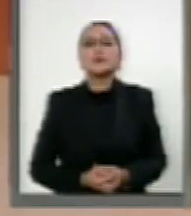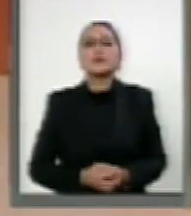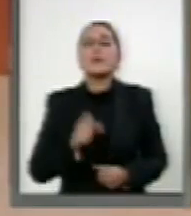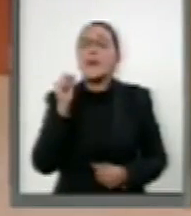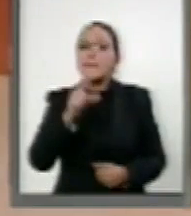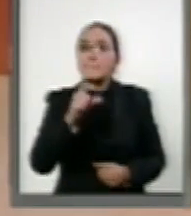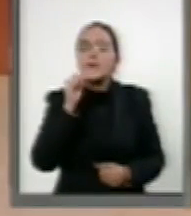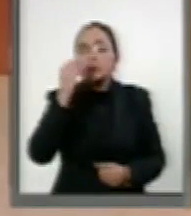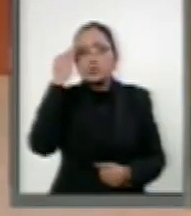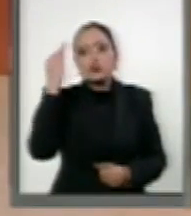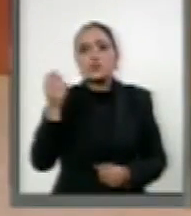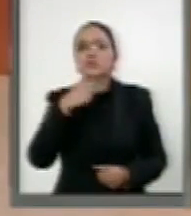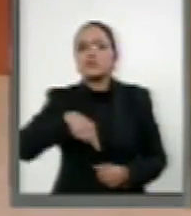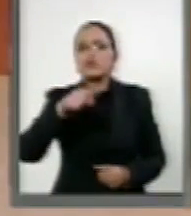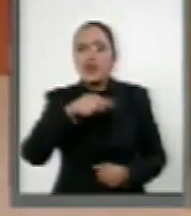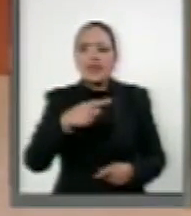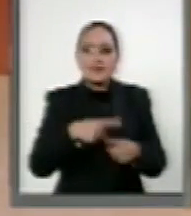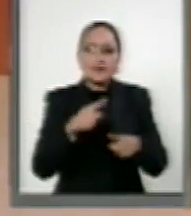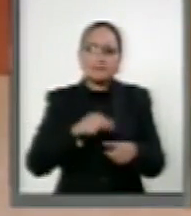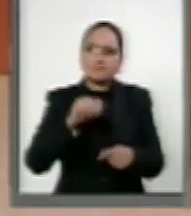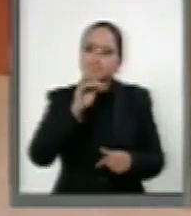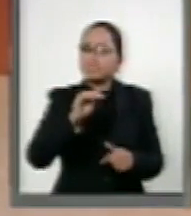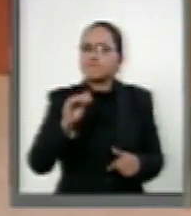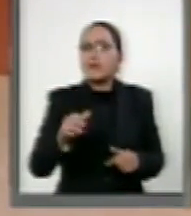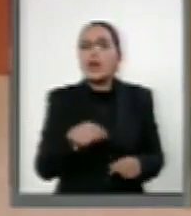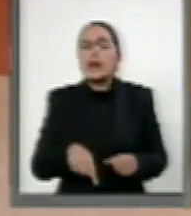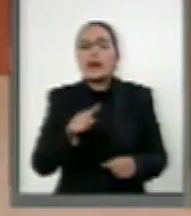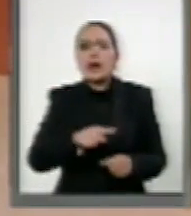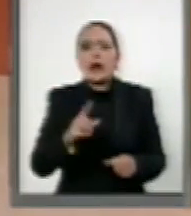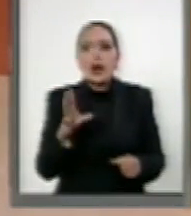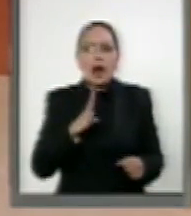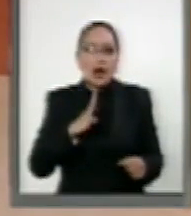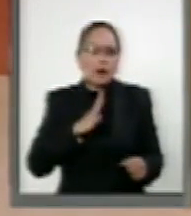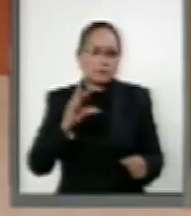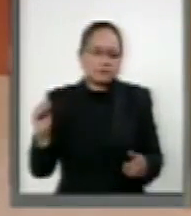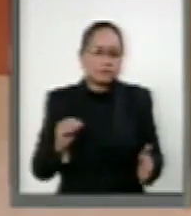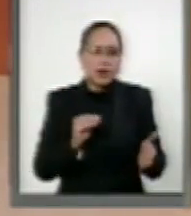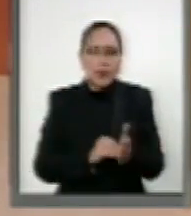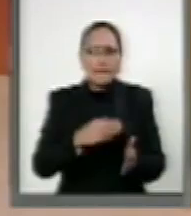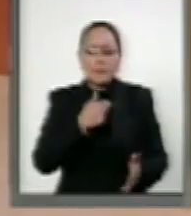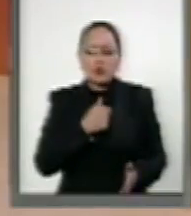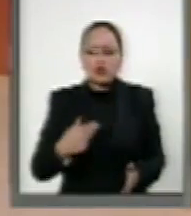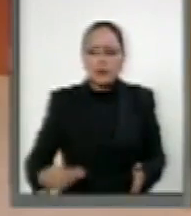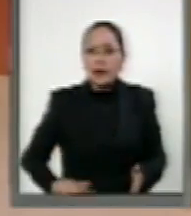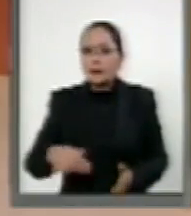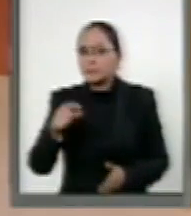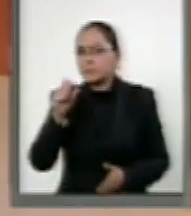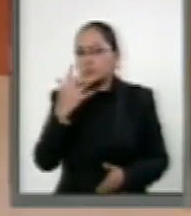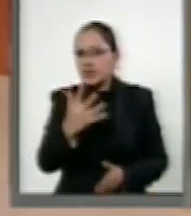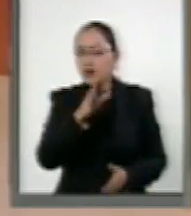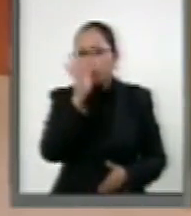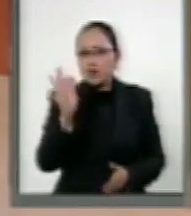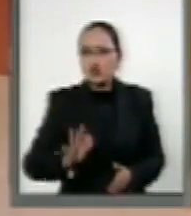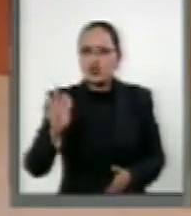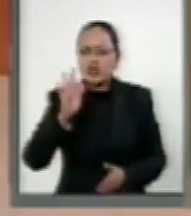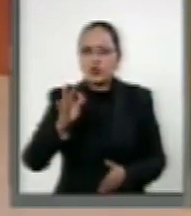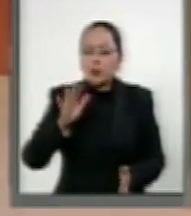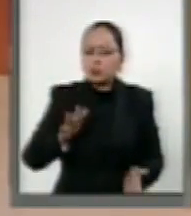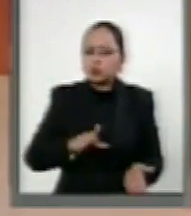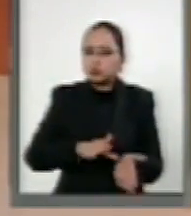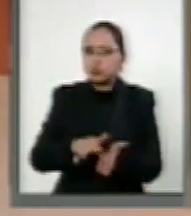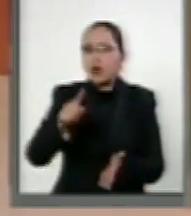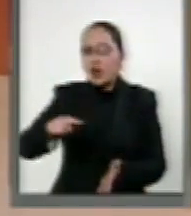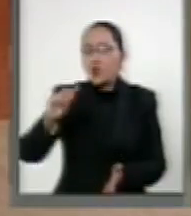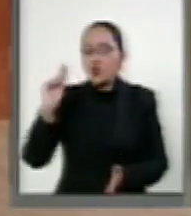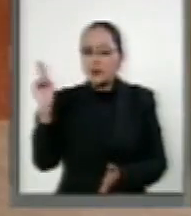a realizar las gestiones encaminadas a restablecer la obligación de la aportación municipal del 5% pro-universidad. Y